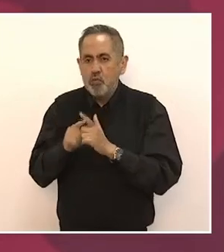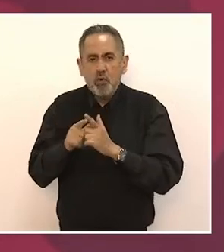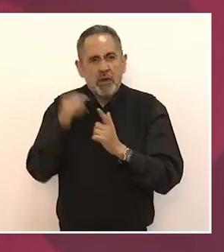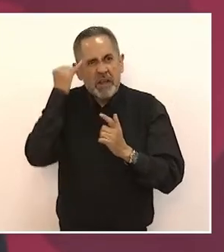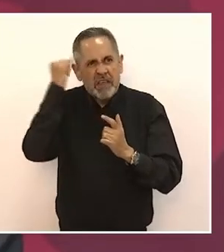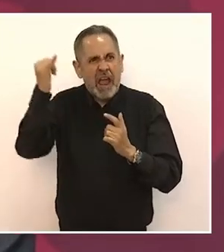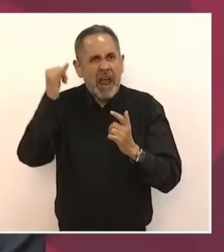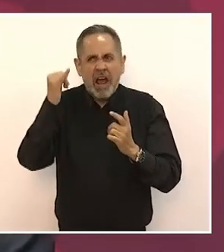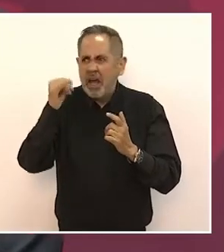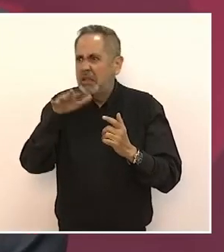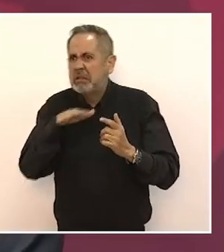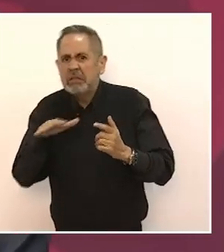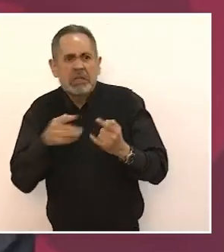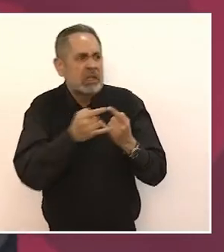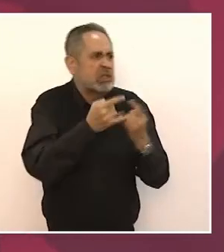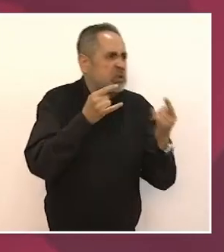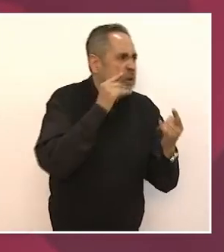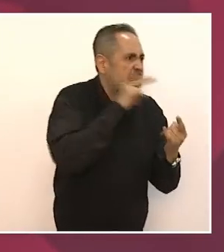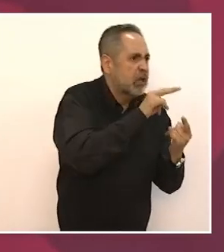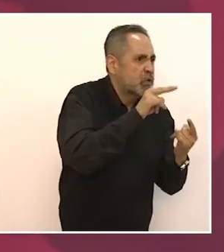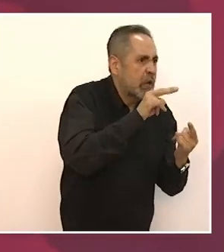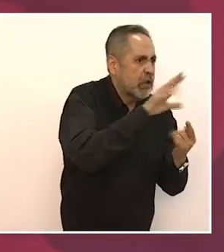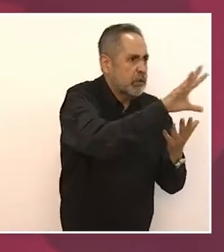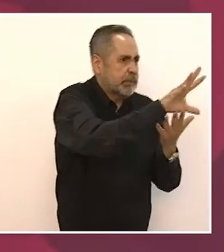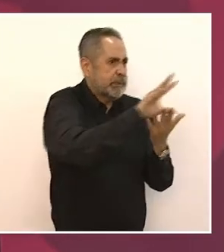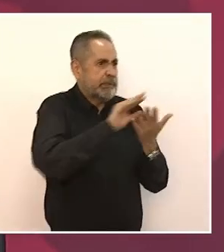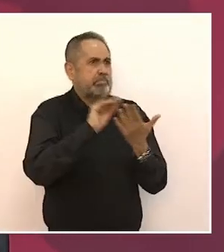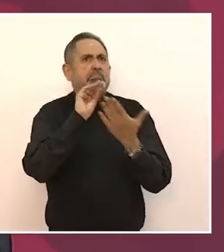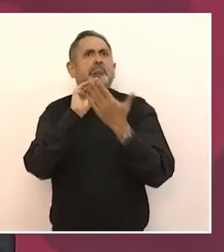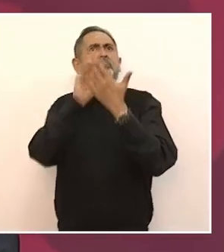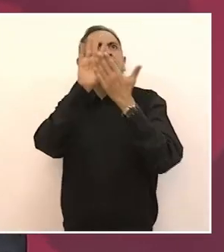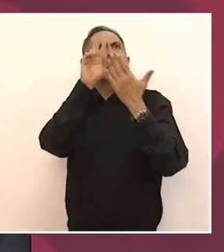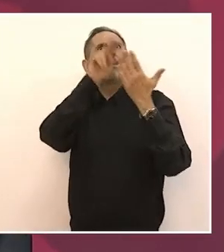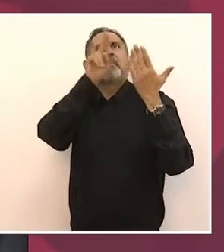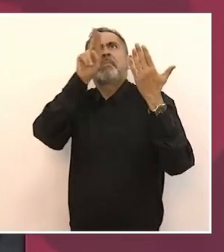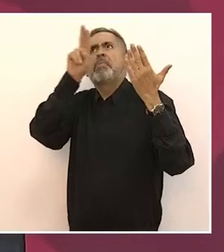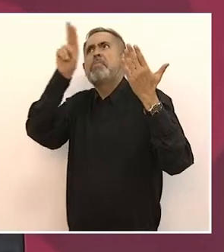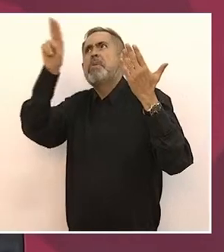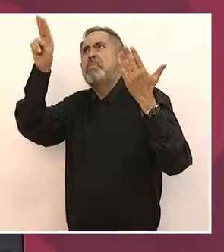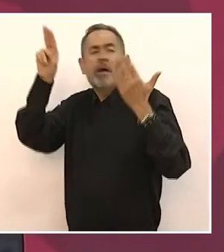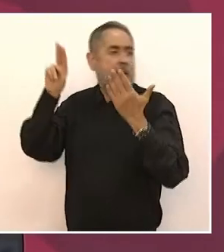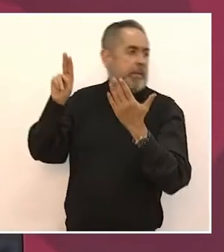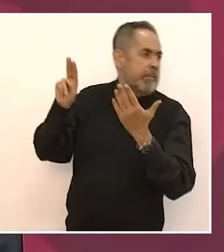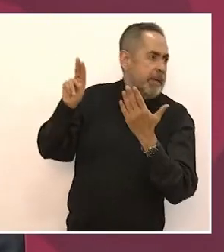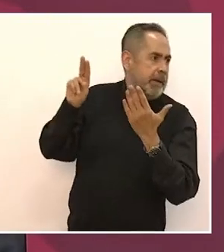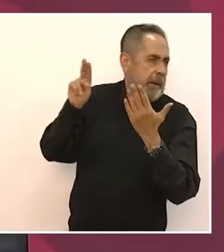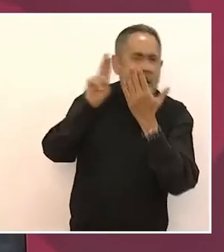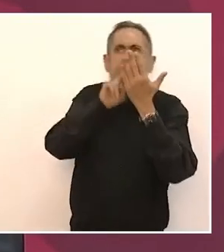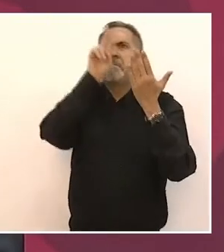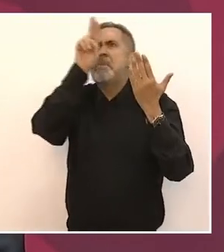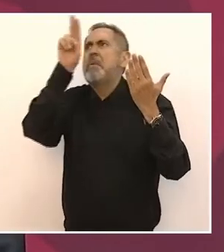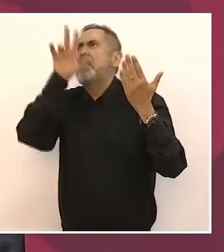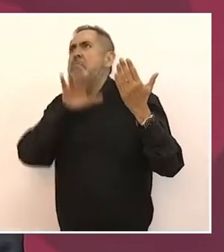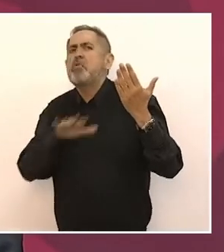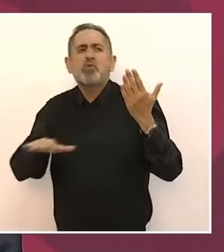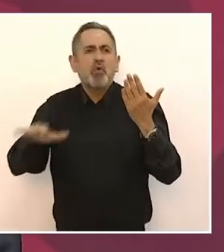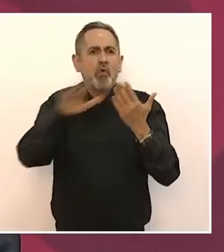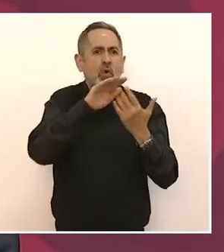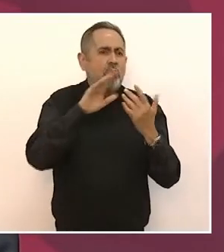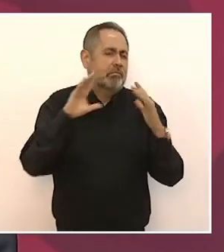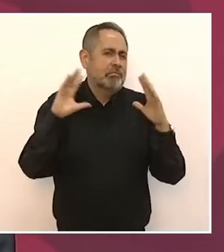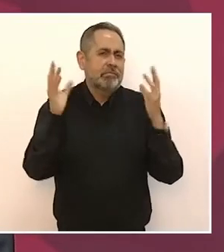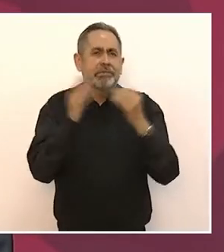espléndido, que se